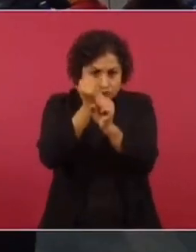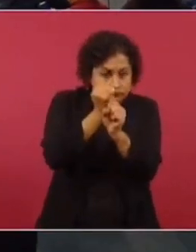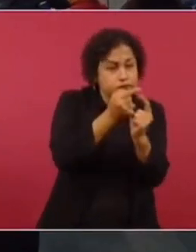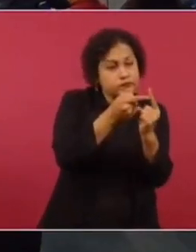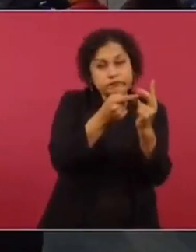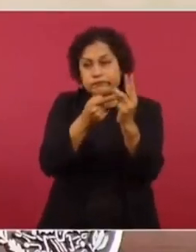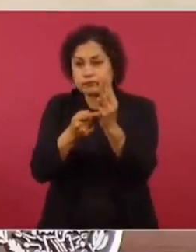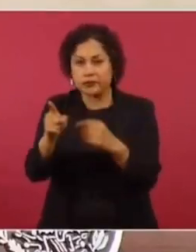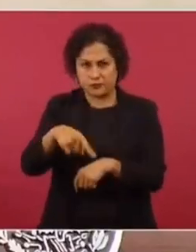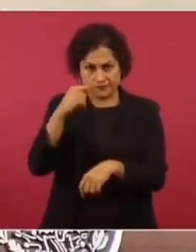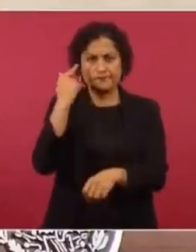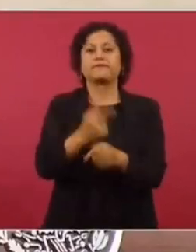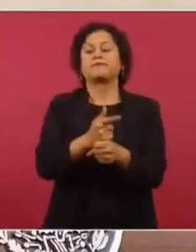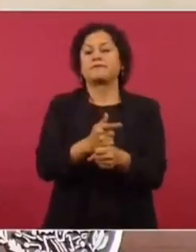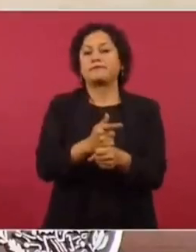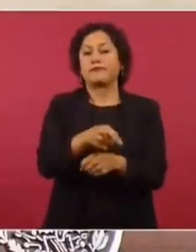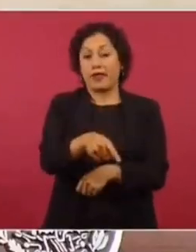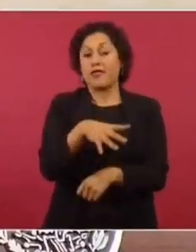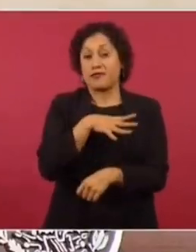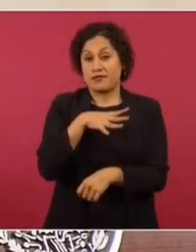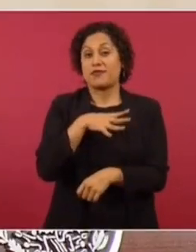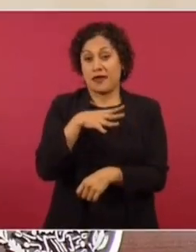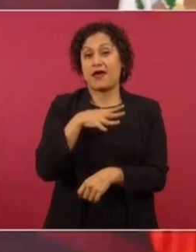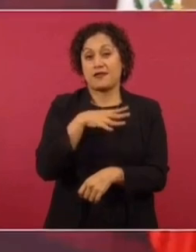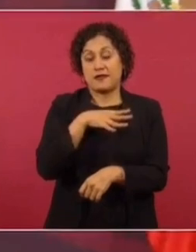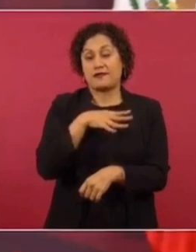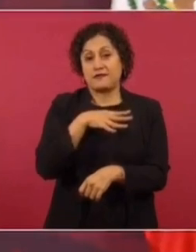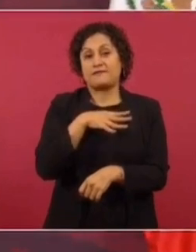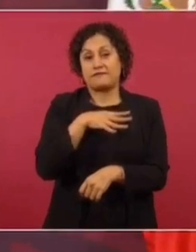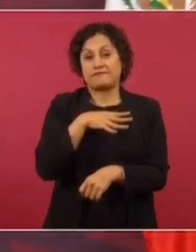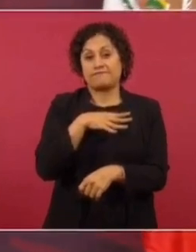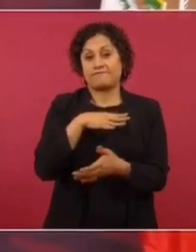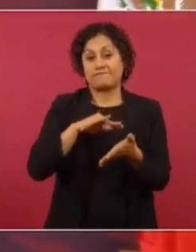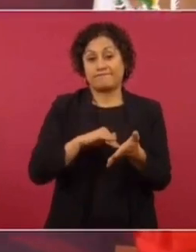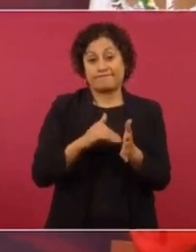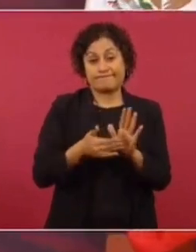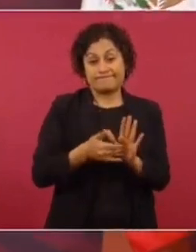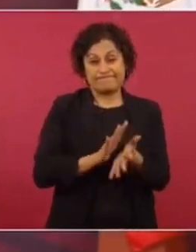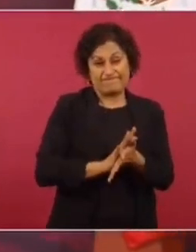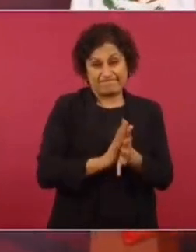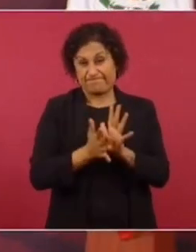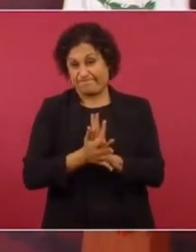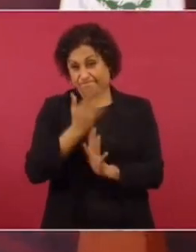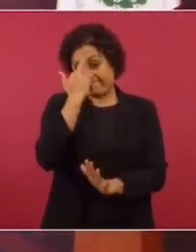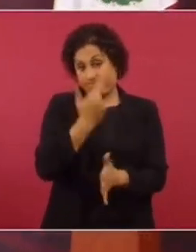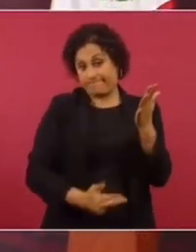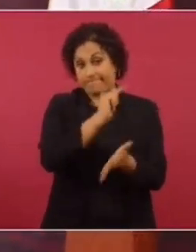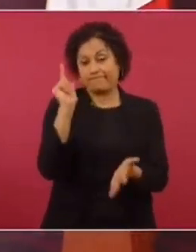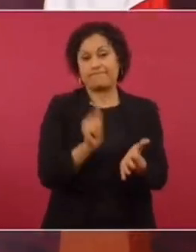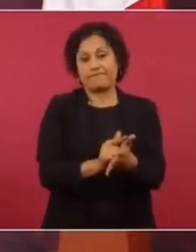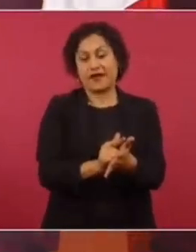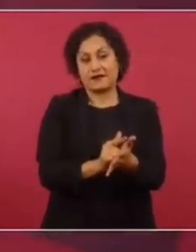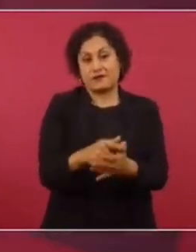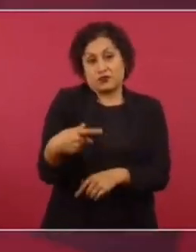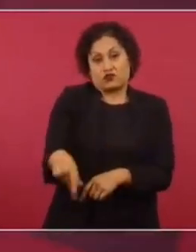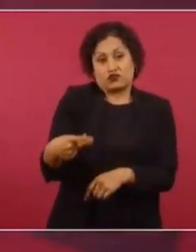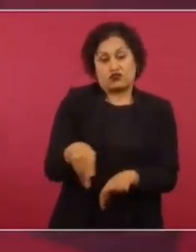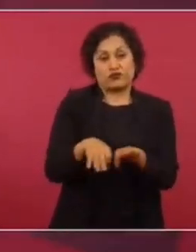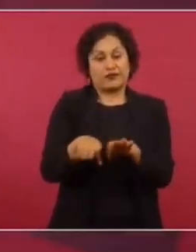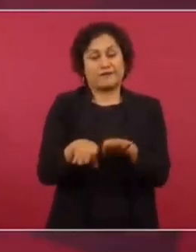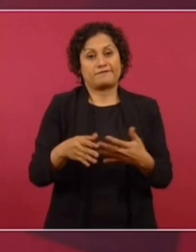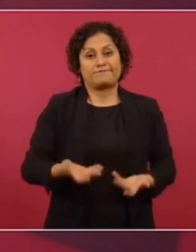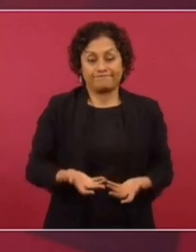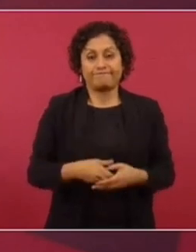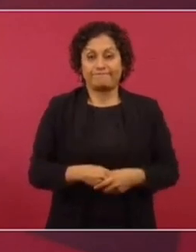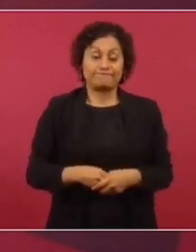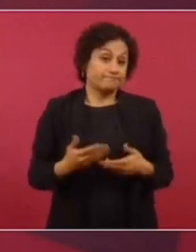de la manera tendenciosa e ilegal, arbitraria, en que actúan quienes deberían